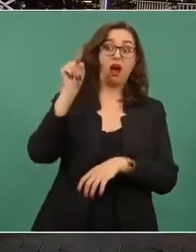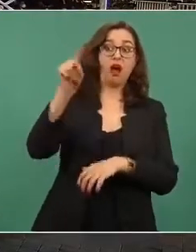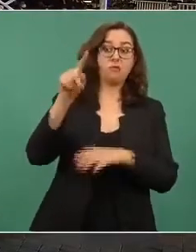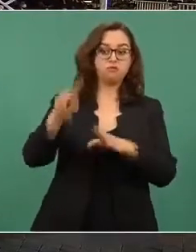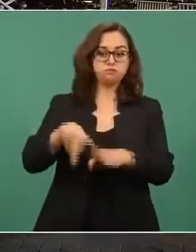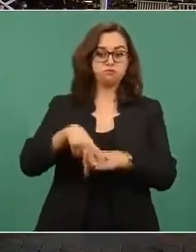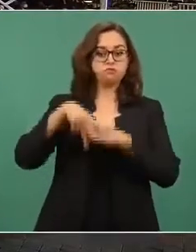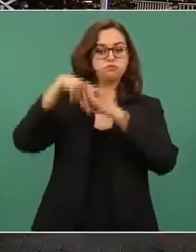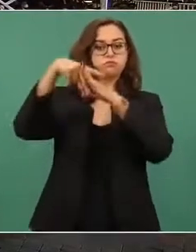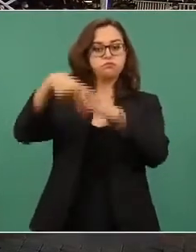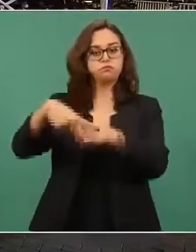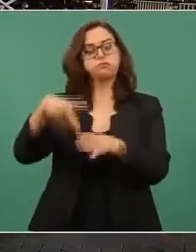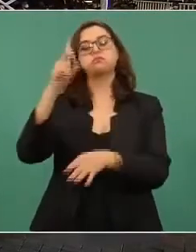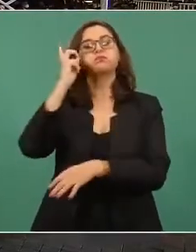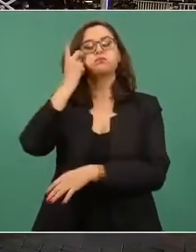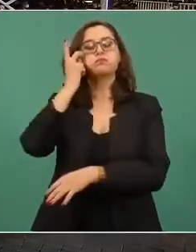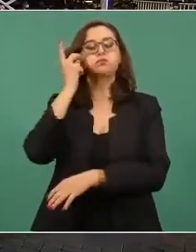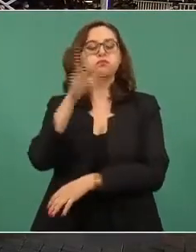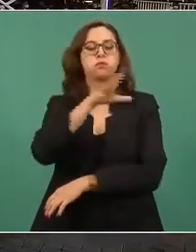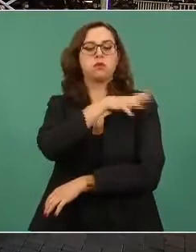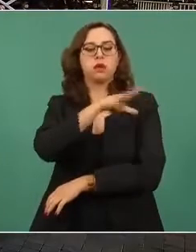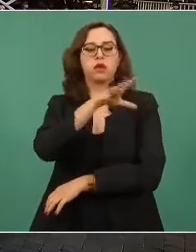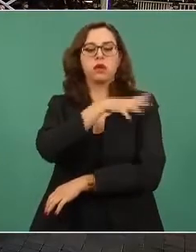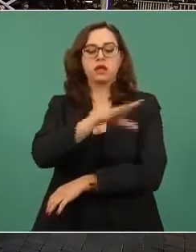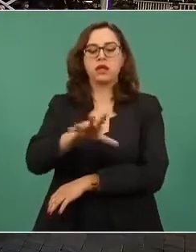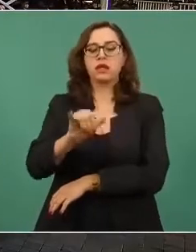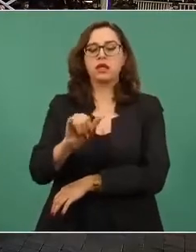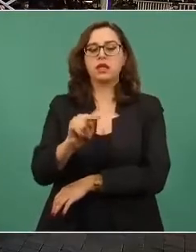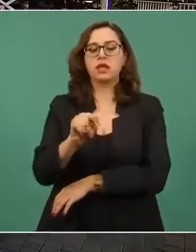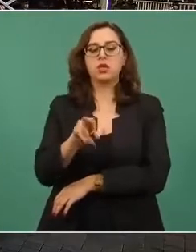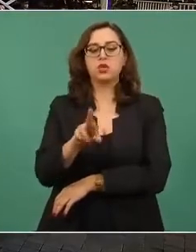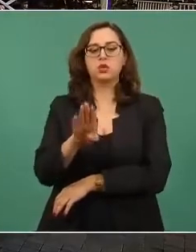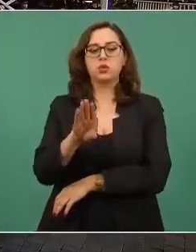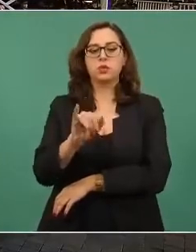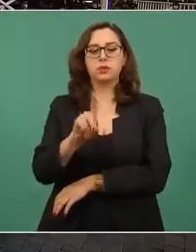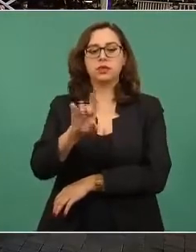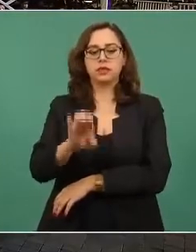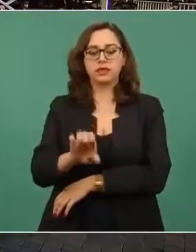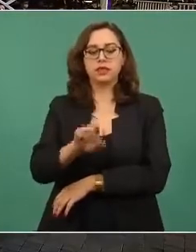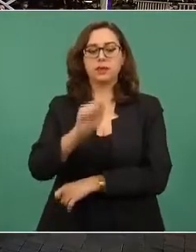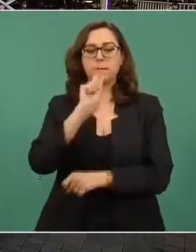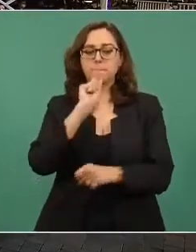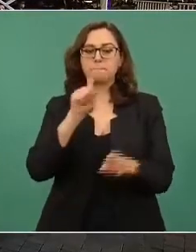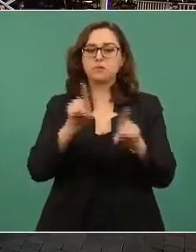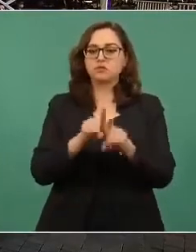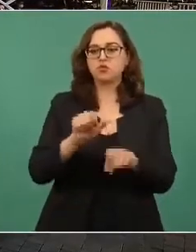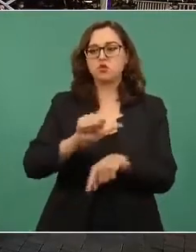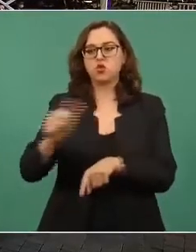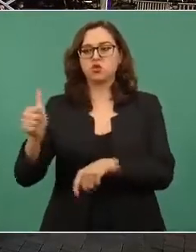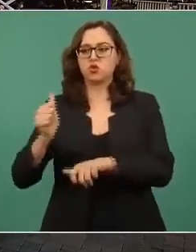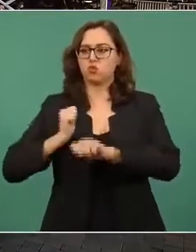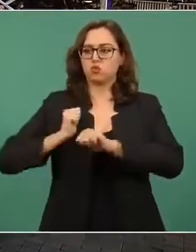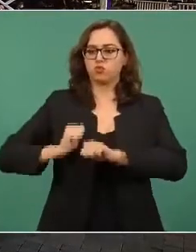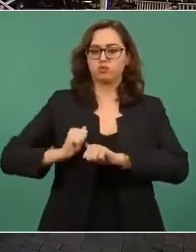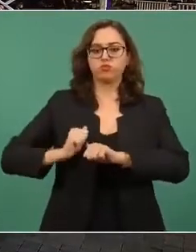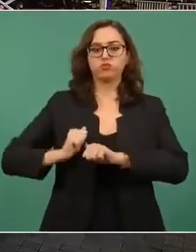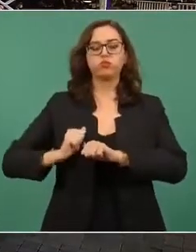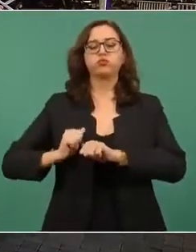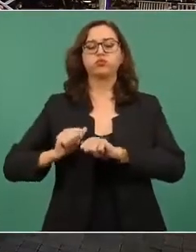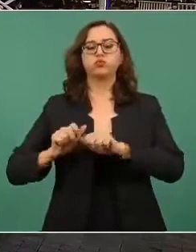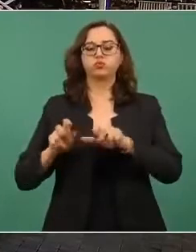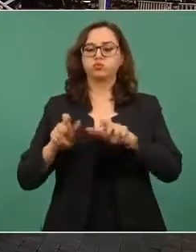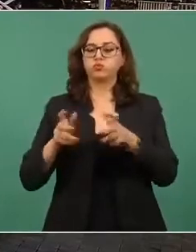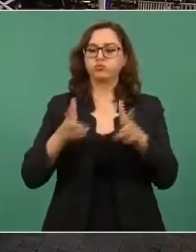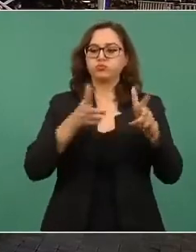general Agustín de Iturbide y sus subordenados, los militares